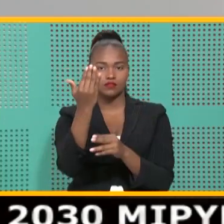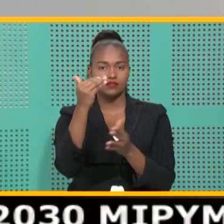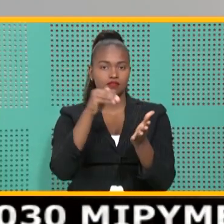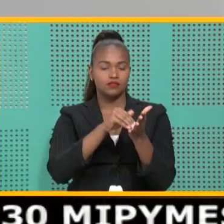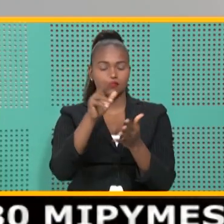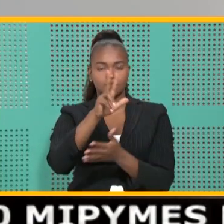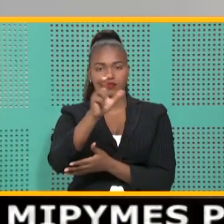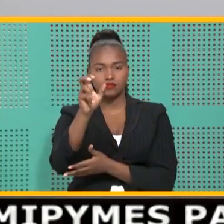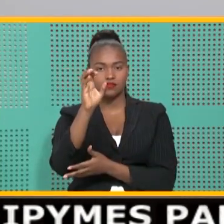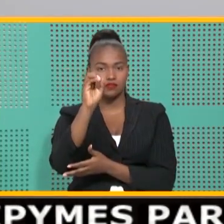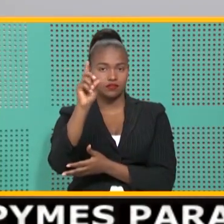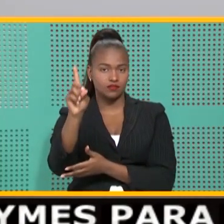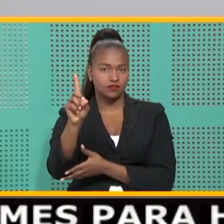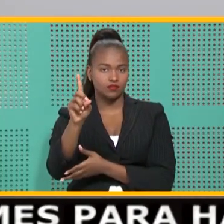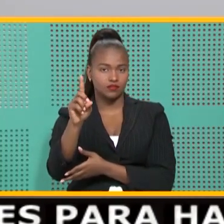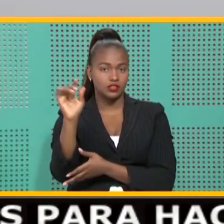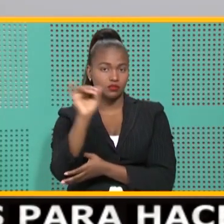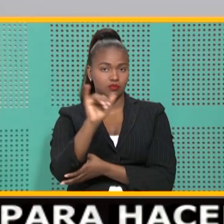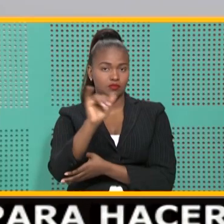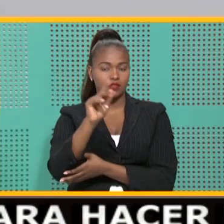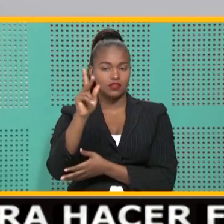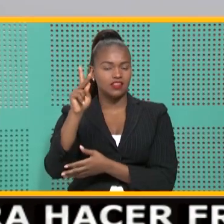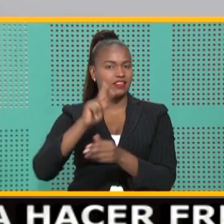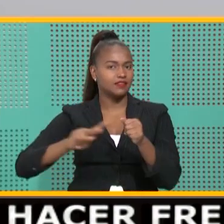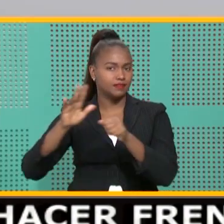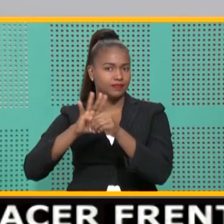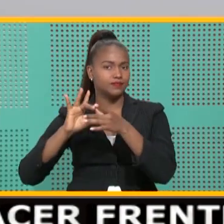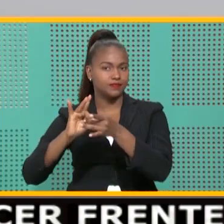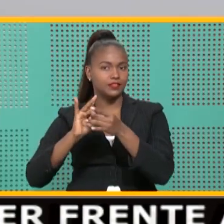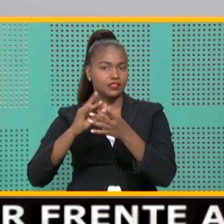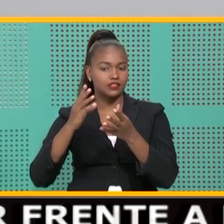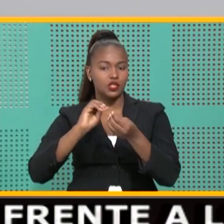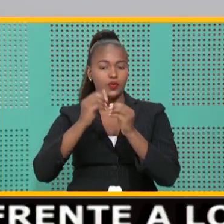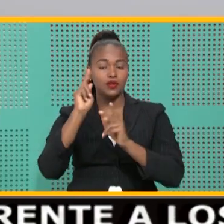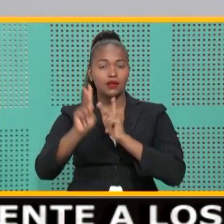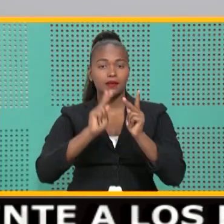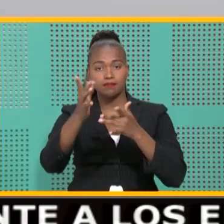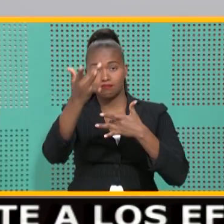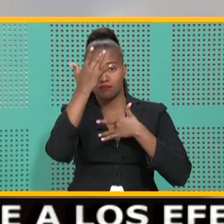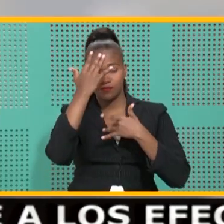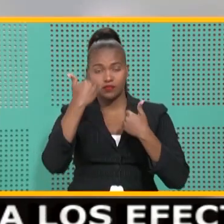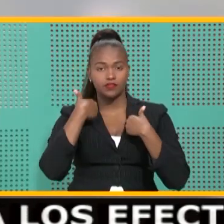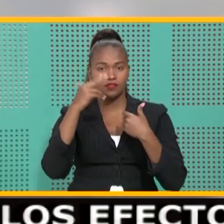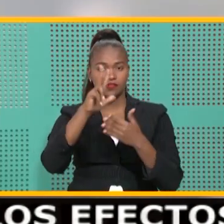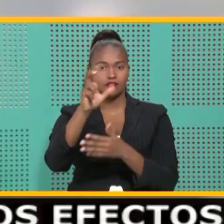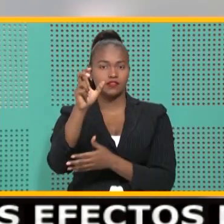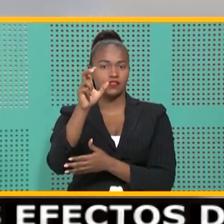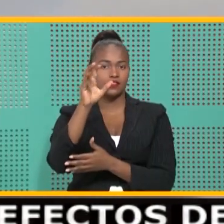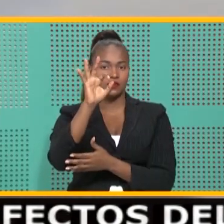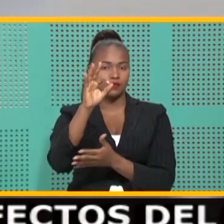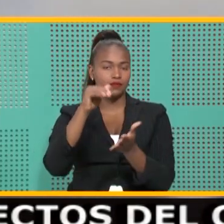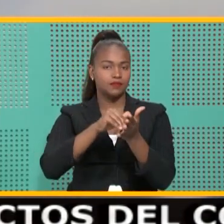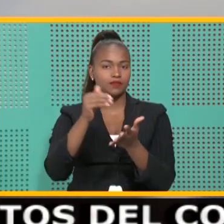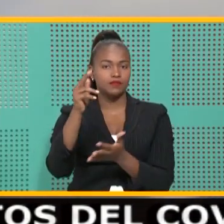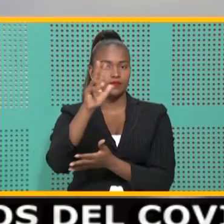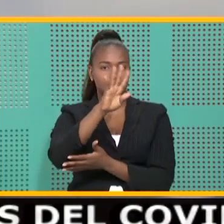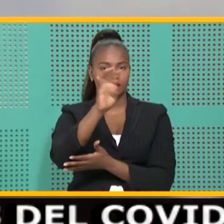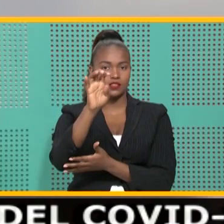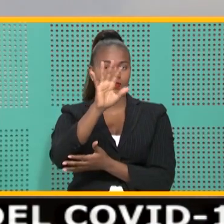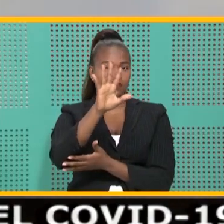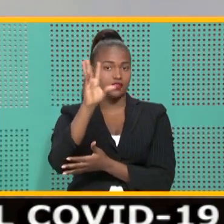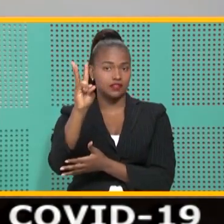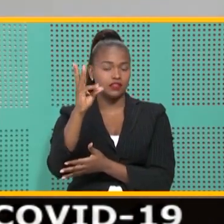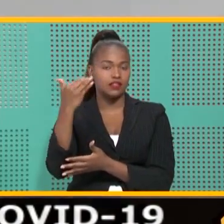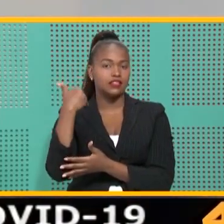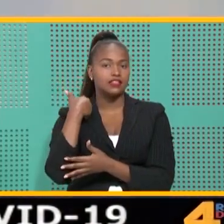.301. Mientras que en Reino Unido el número de contagiados ascendió a 309.456